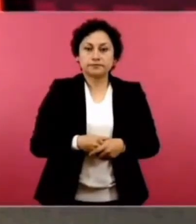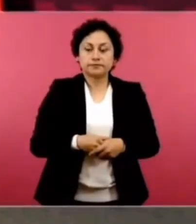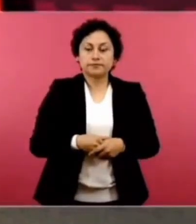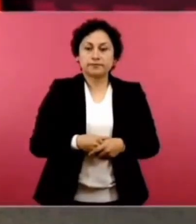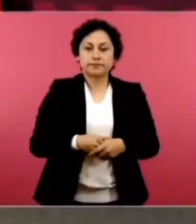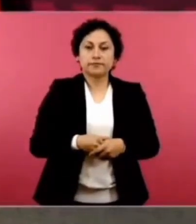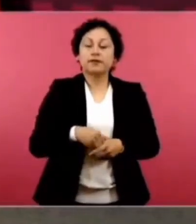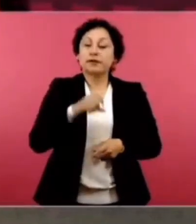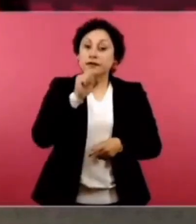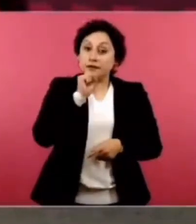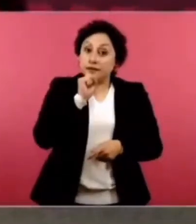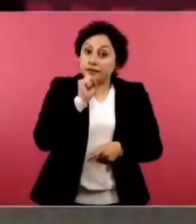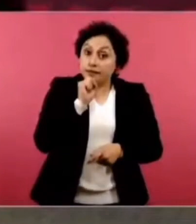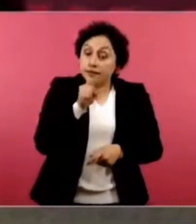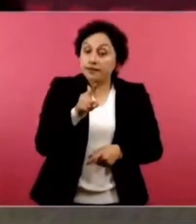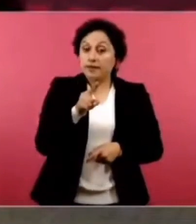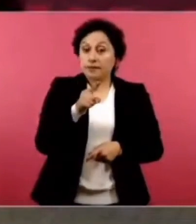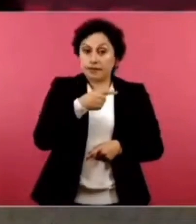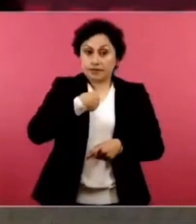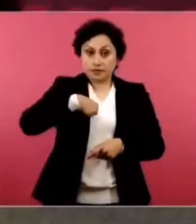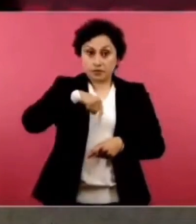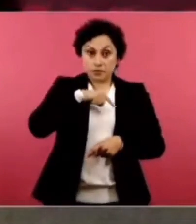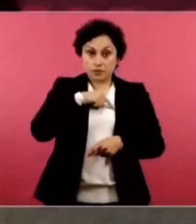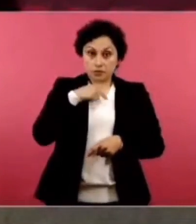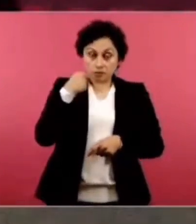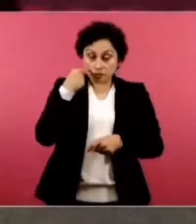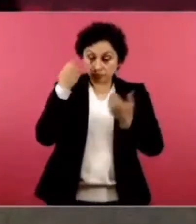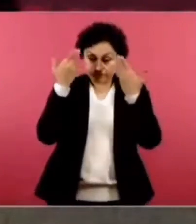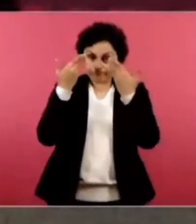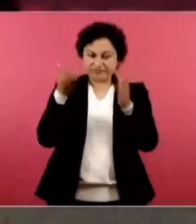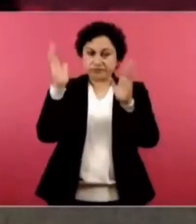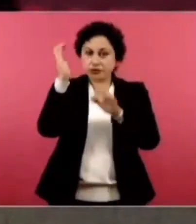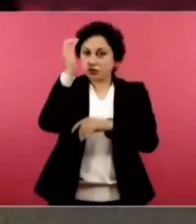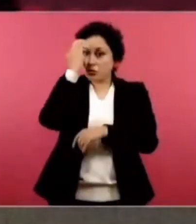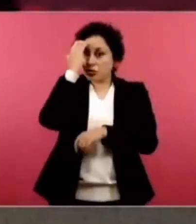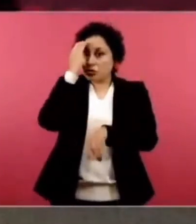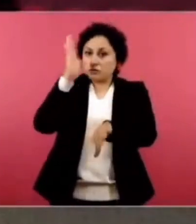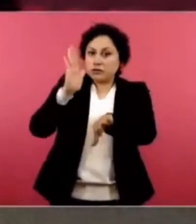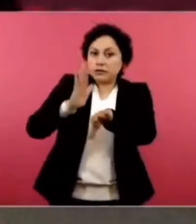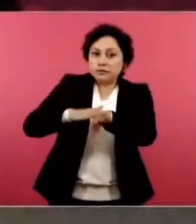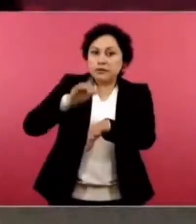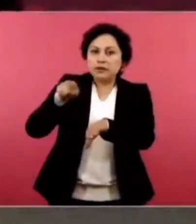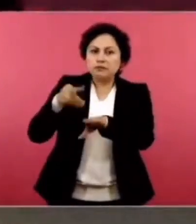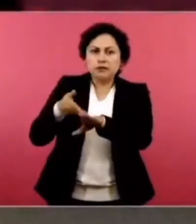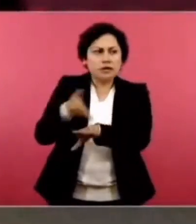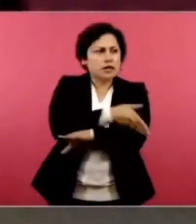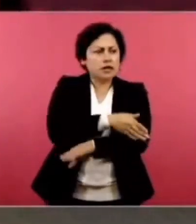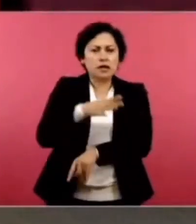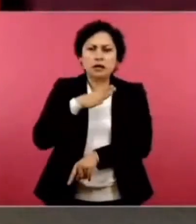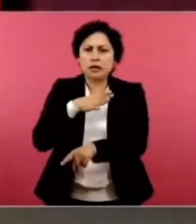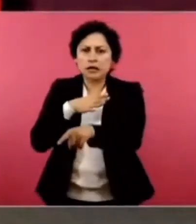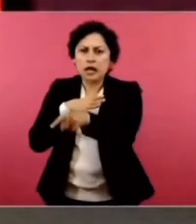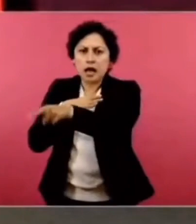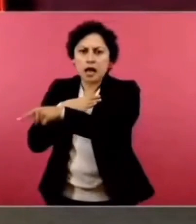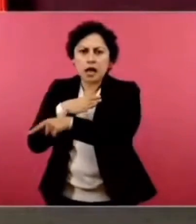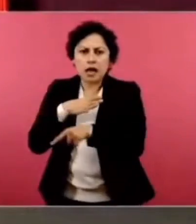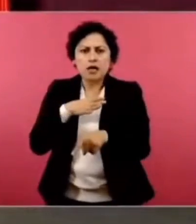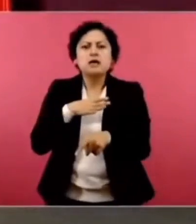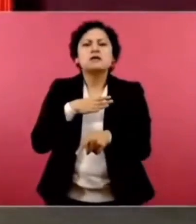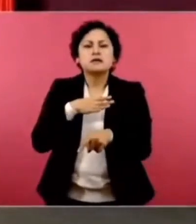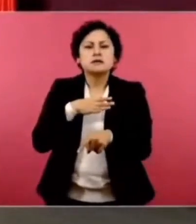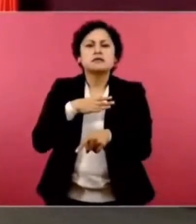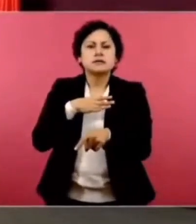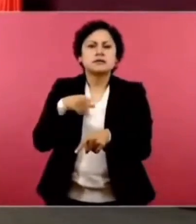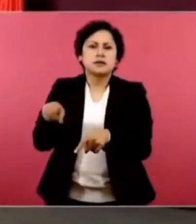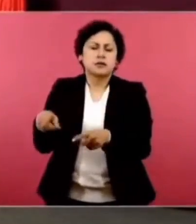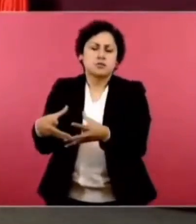más sobre ya campos existentes que tienen bastante